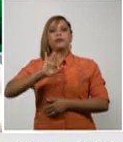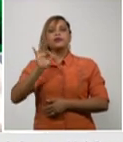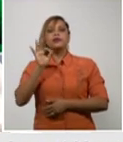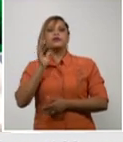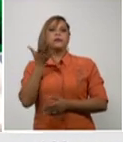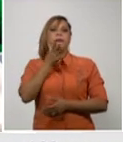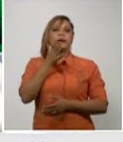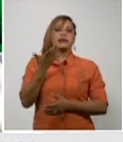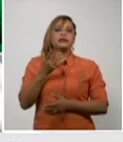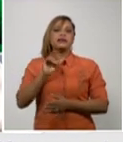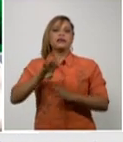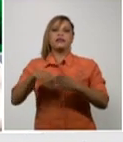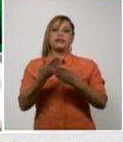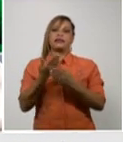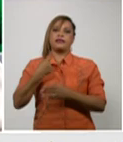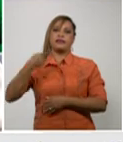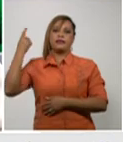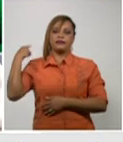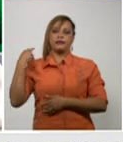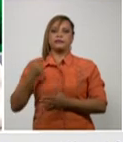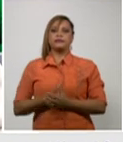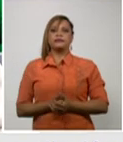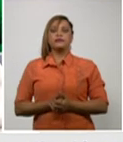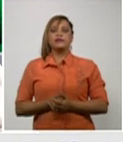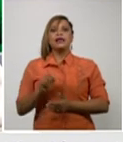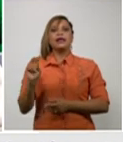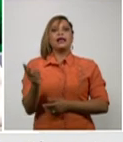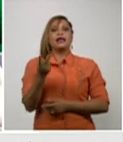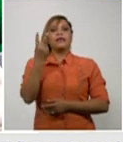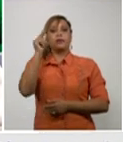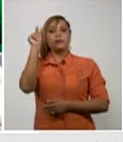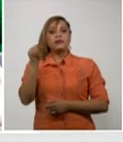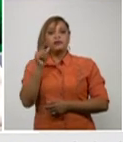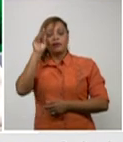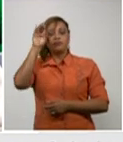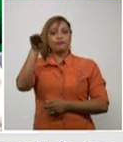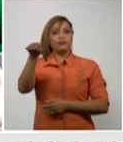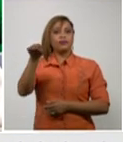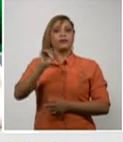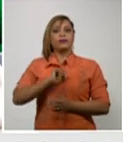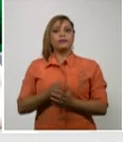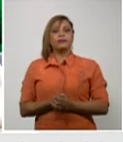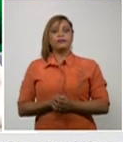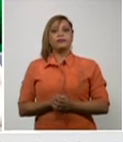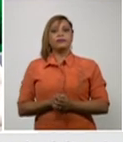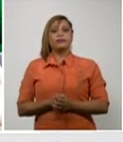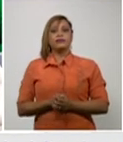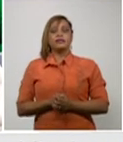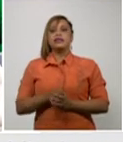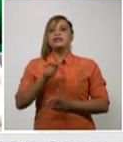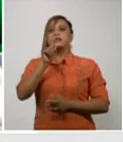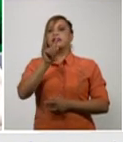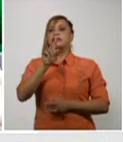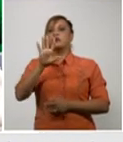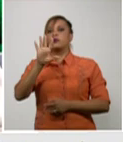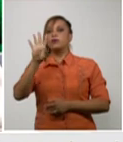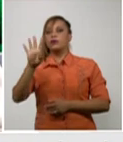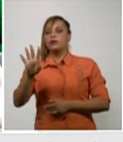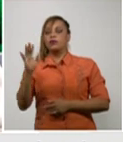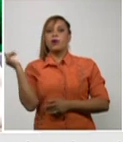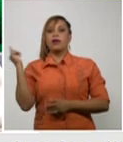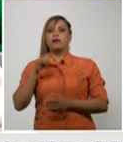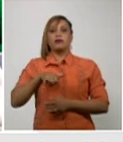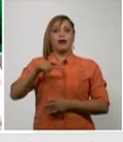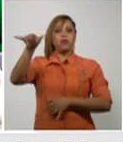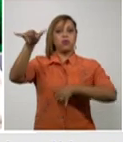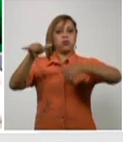a las del día de ayer las dos personas que se evacuaron los 54 que han retornado a sus países